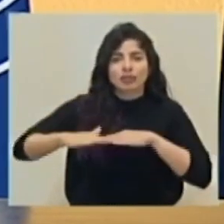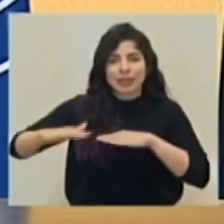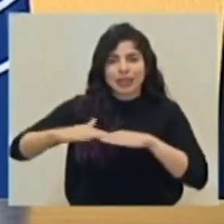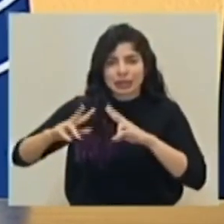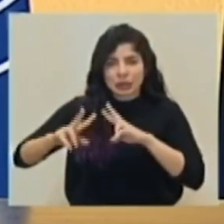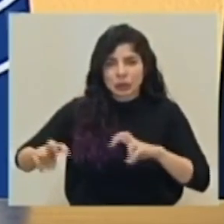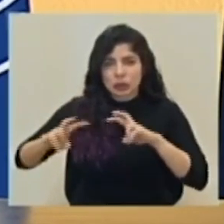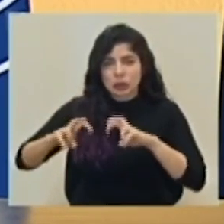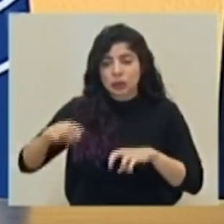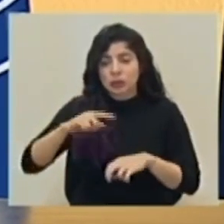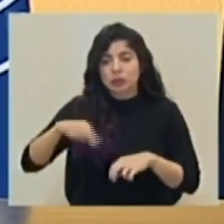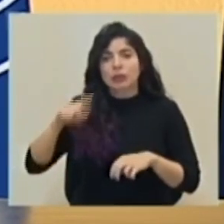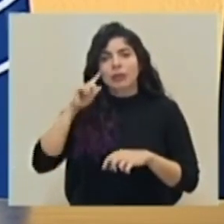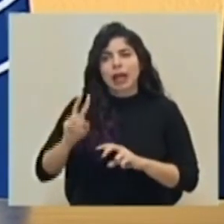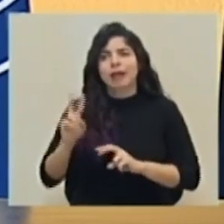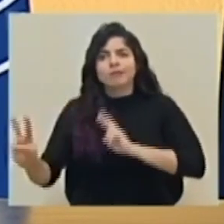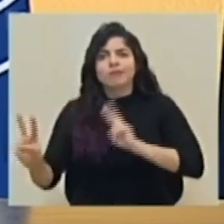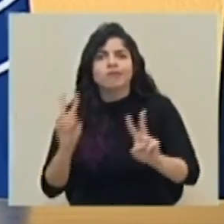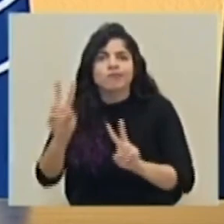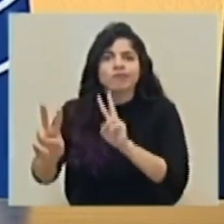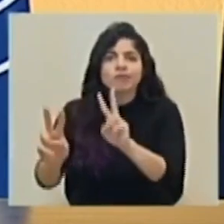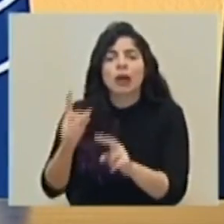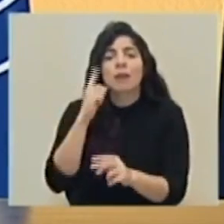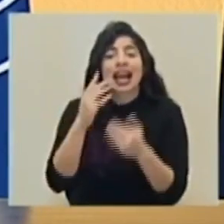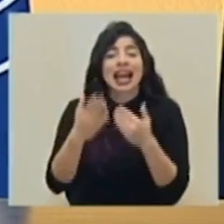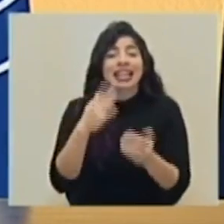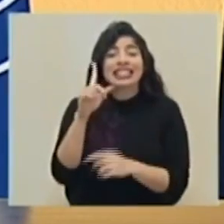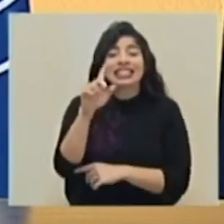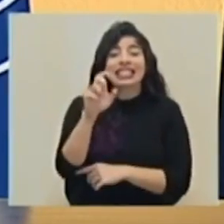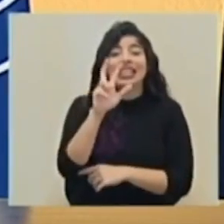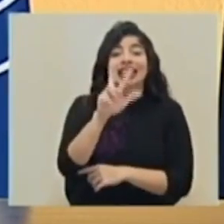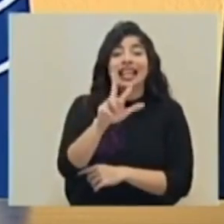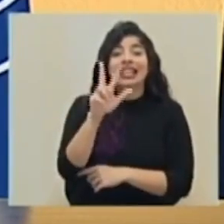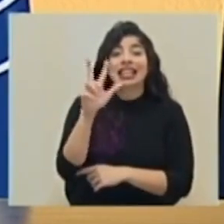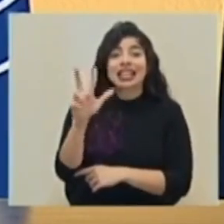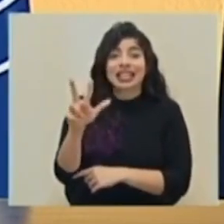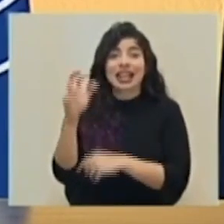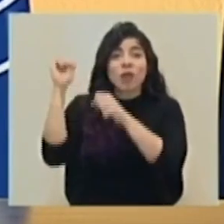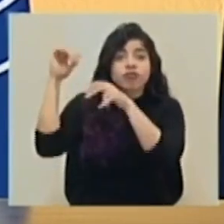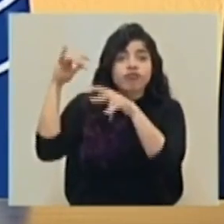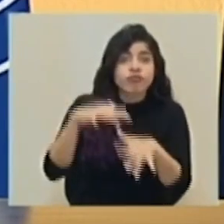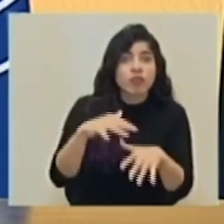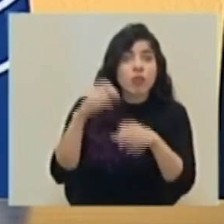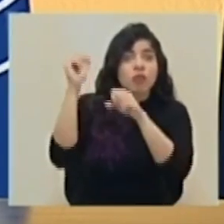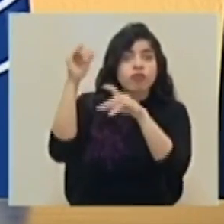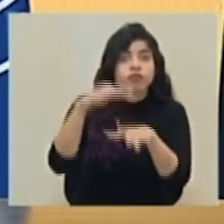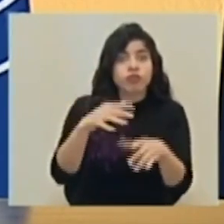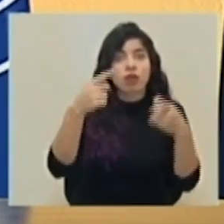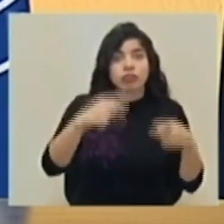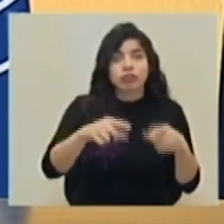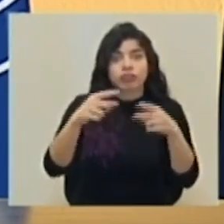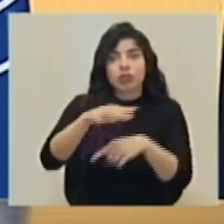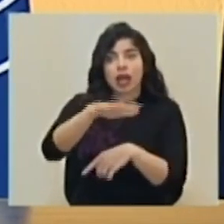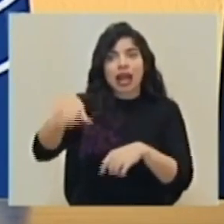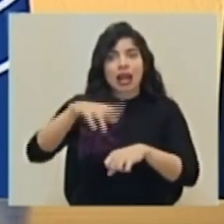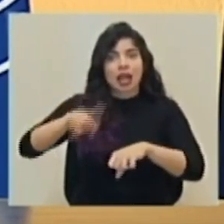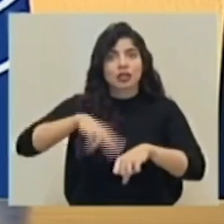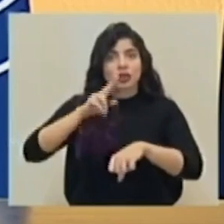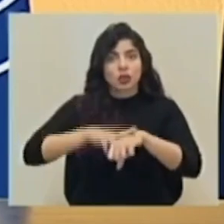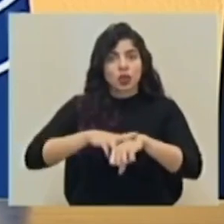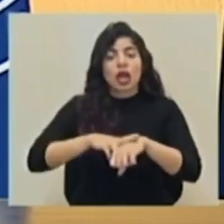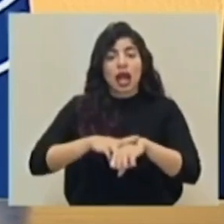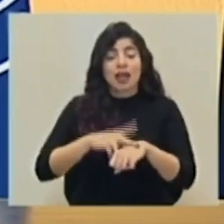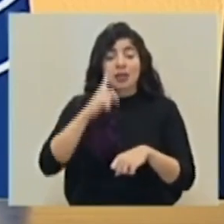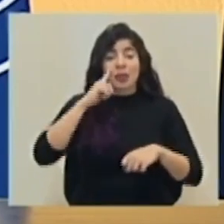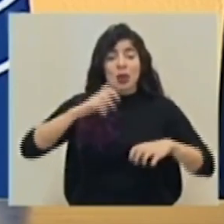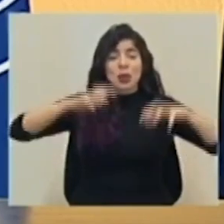estado dando un seguimiento permanente a cerca de 133 deslizamientos que tenemos activos a nivel nacional, que producto de